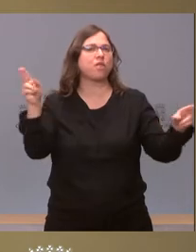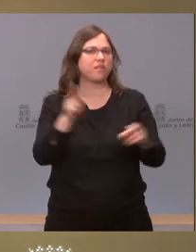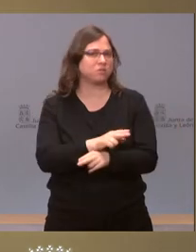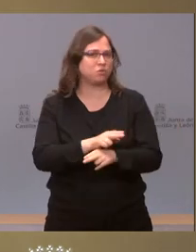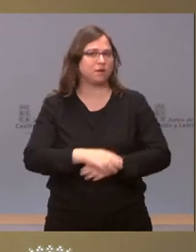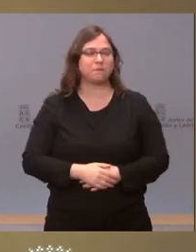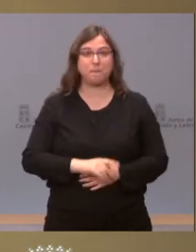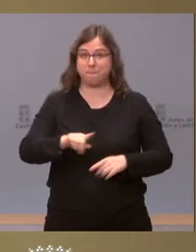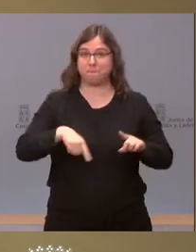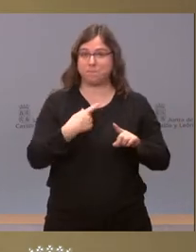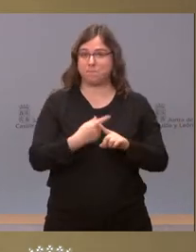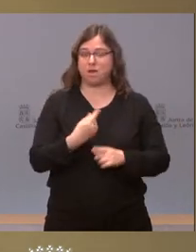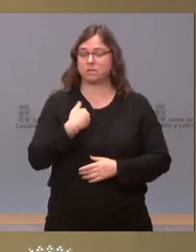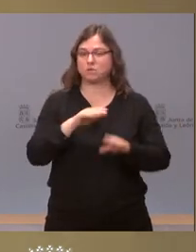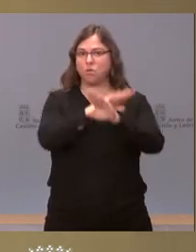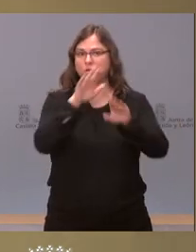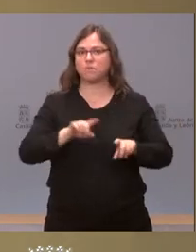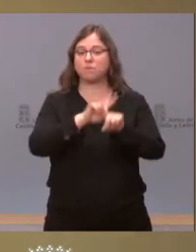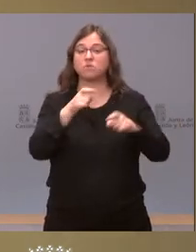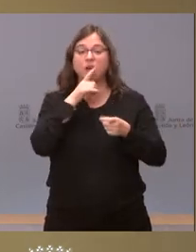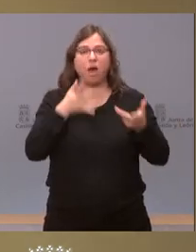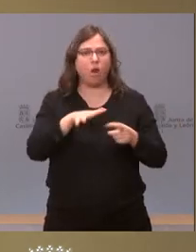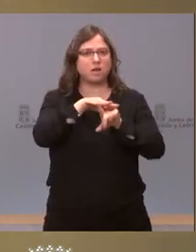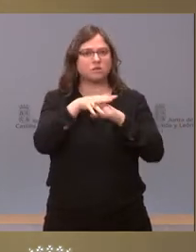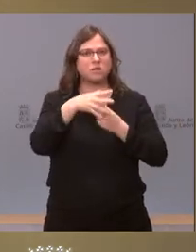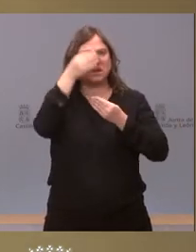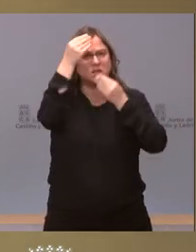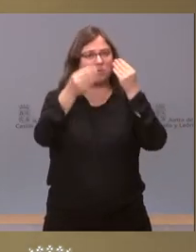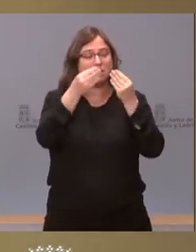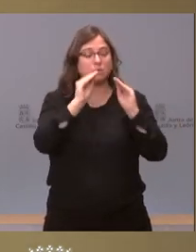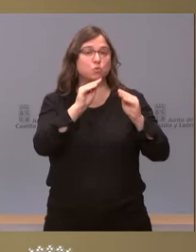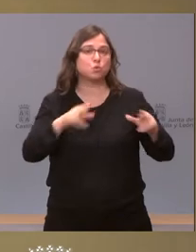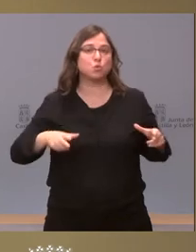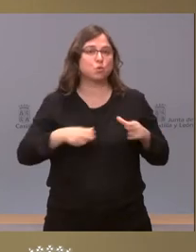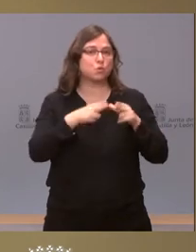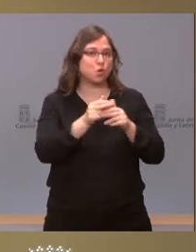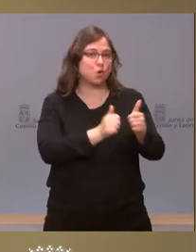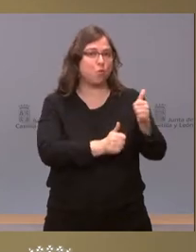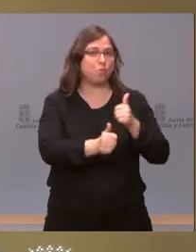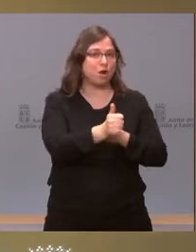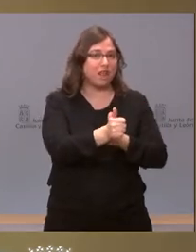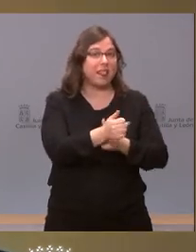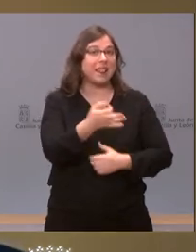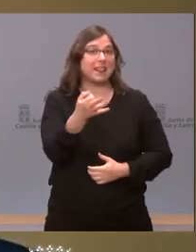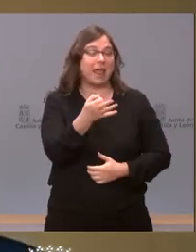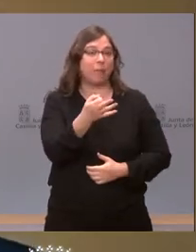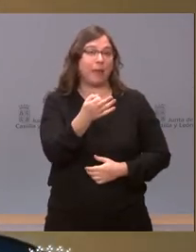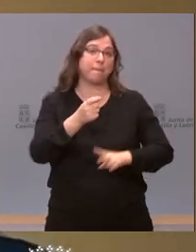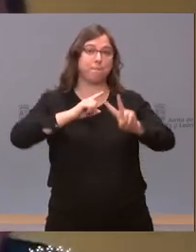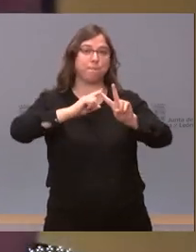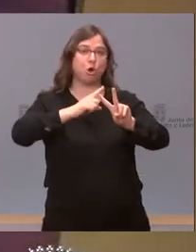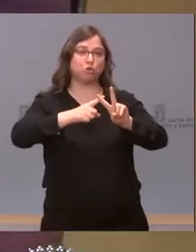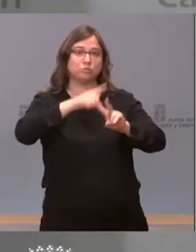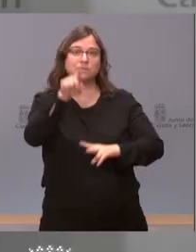si en el actual escenario consideran que su socio prioritario tal vez va a tener que ser vos. Gracias.